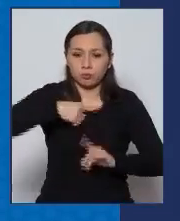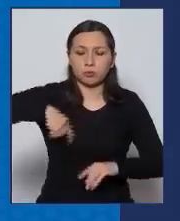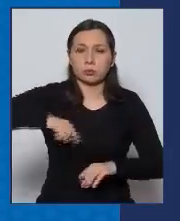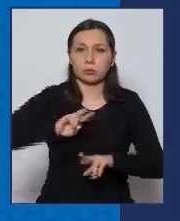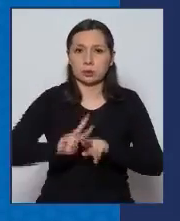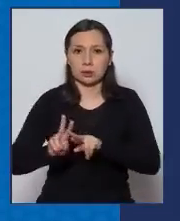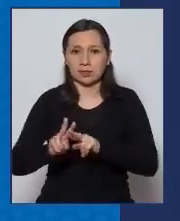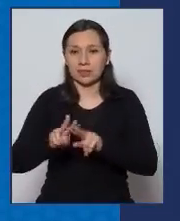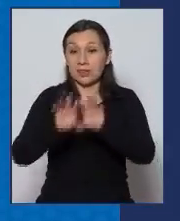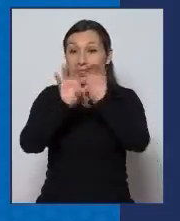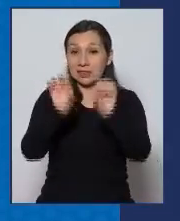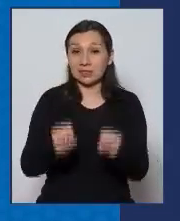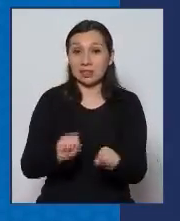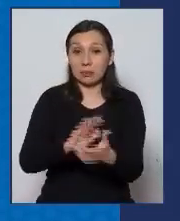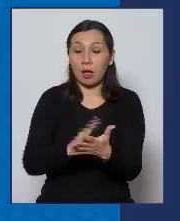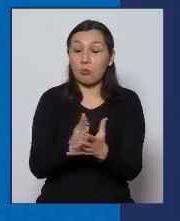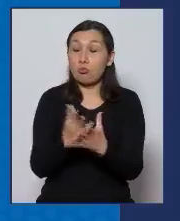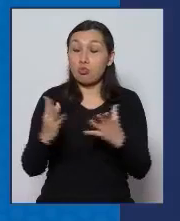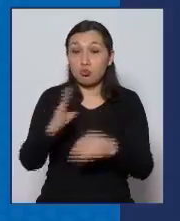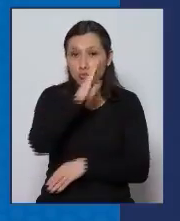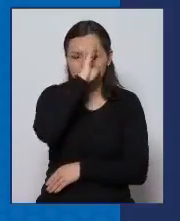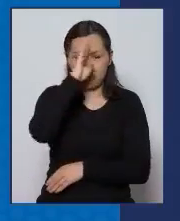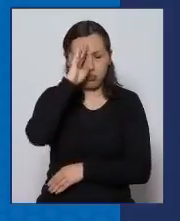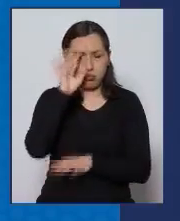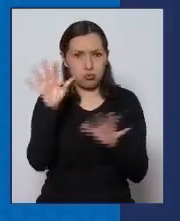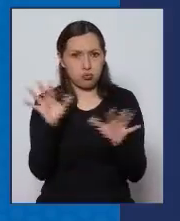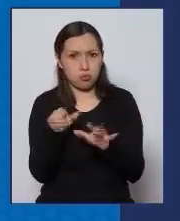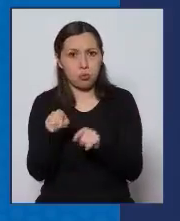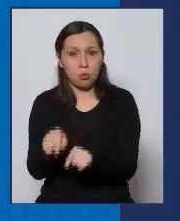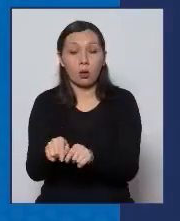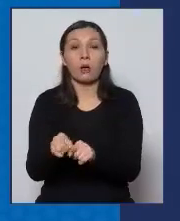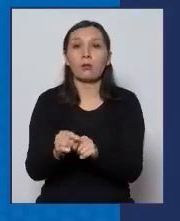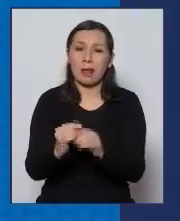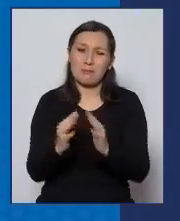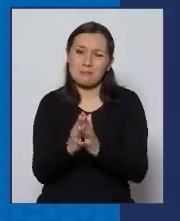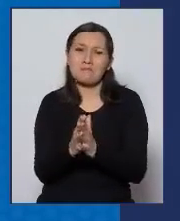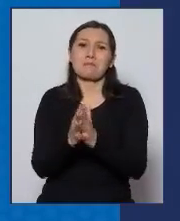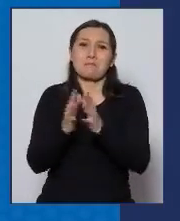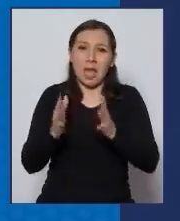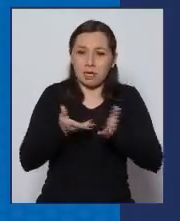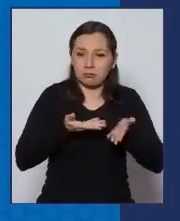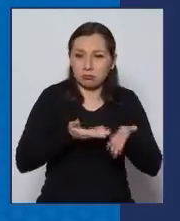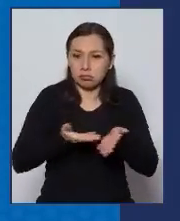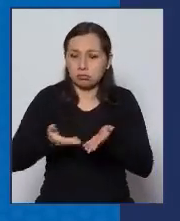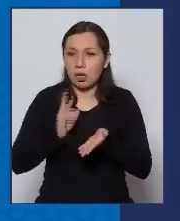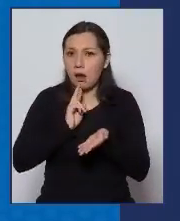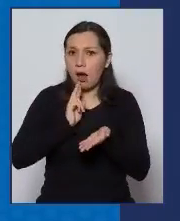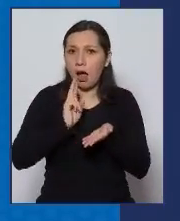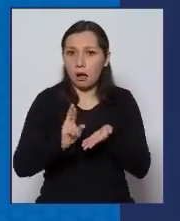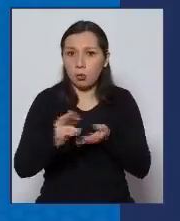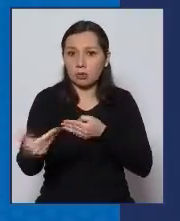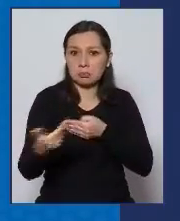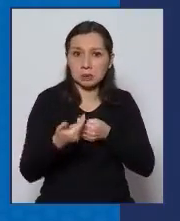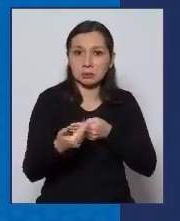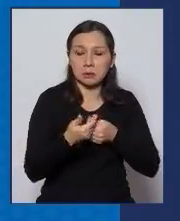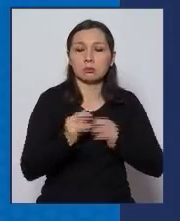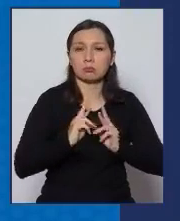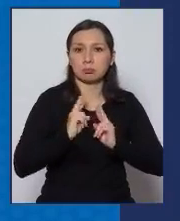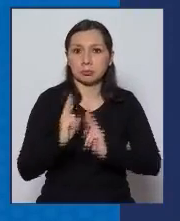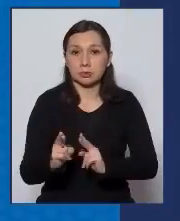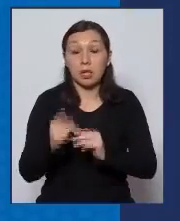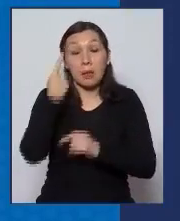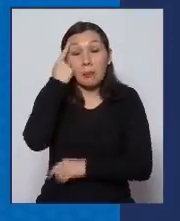haciendo frente a un sistema de salud muy demandado para seguir aumentando su capacidad de respuesta pero